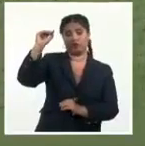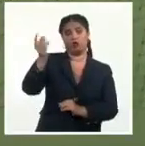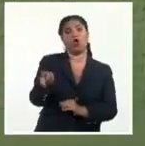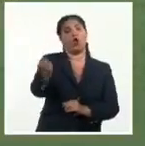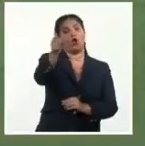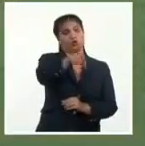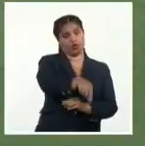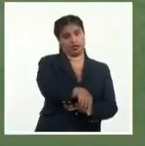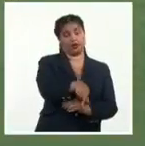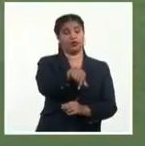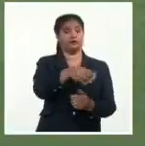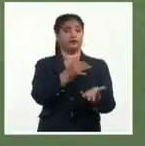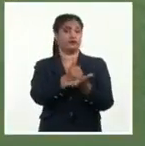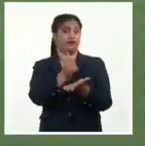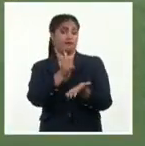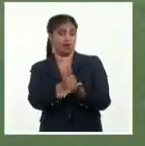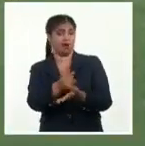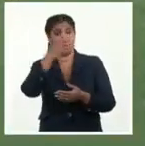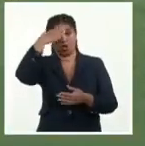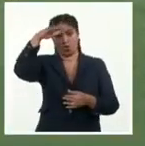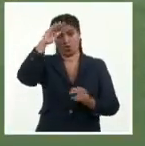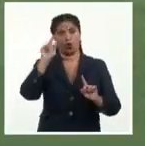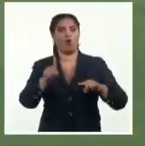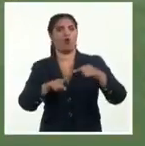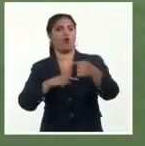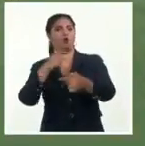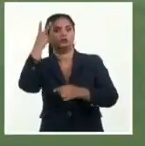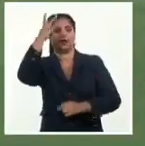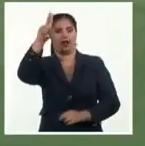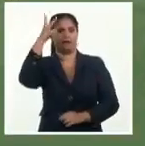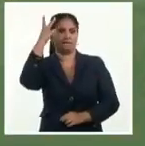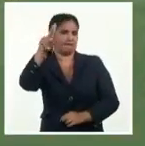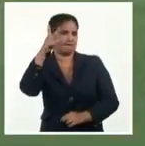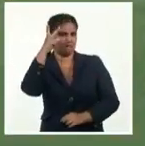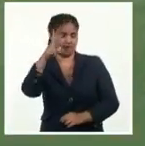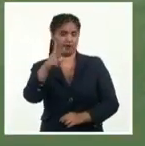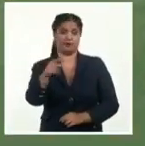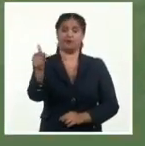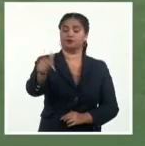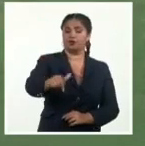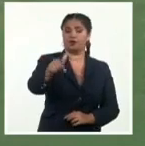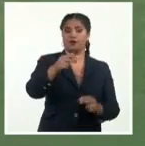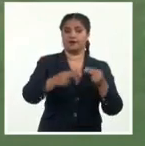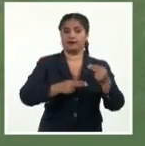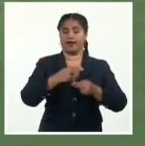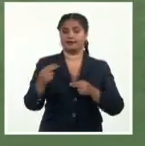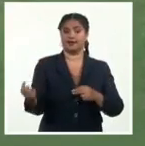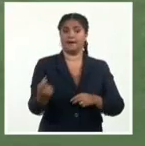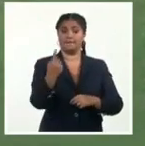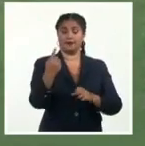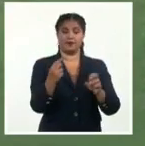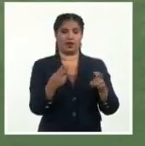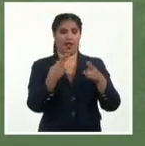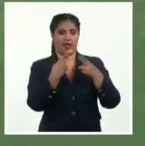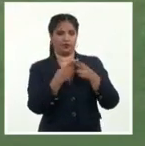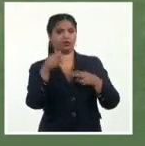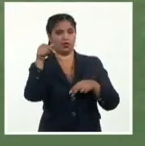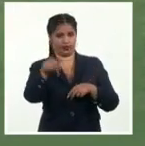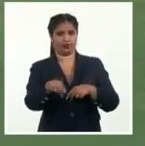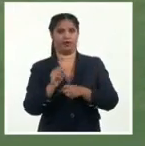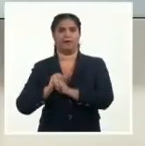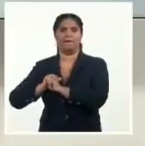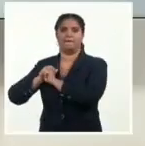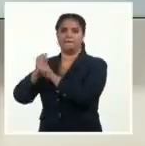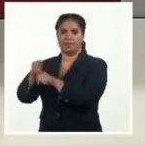comentaba, este miércoles Cuba culmina ante México la fase de clasificación y el jueves se realizará la primera semifinal de este campeonato.